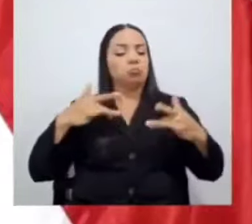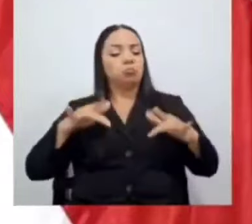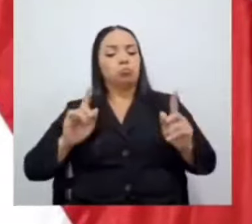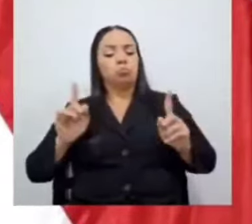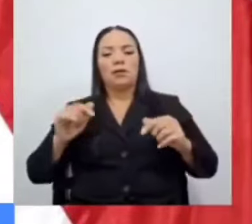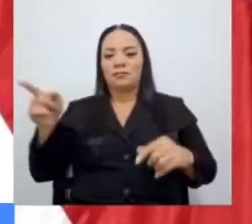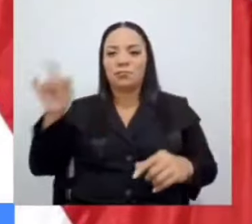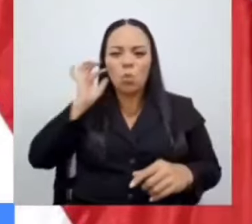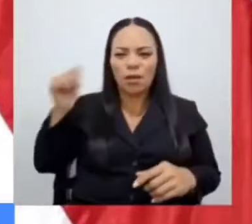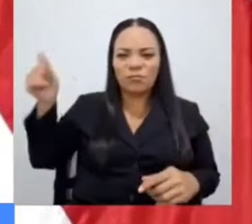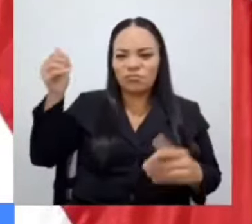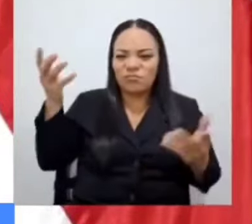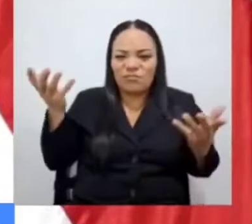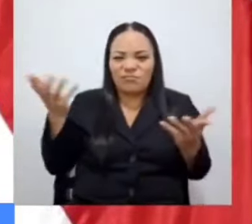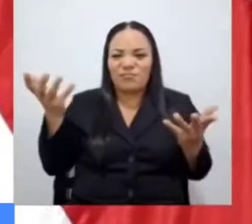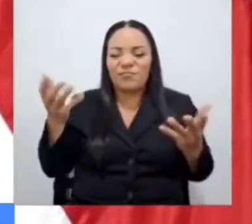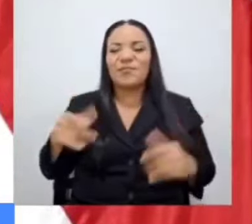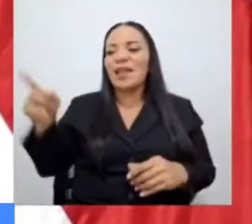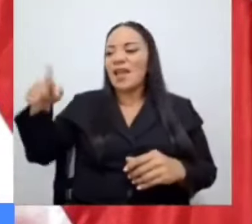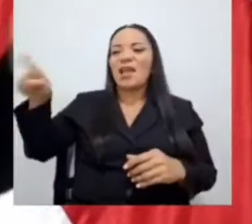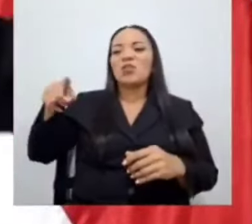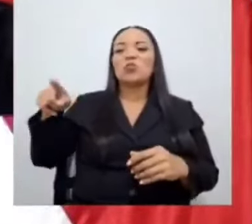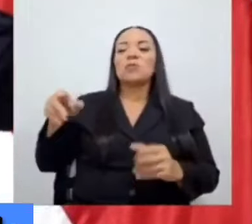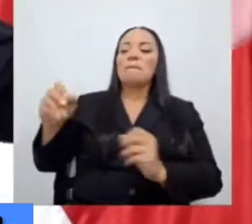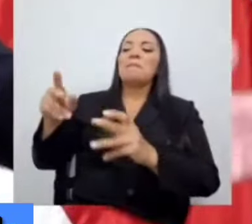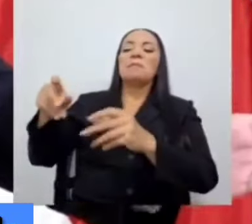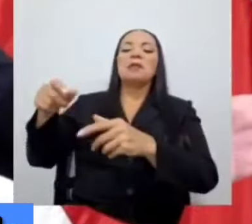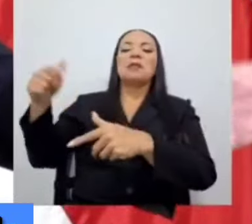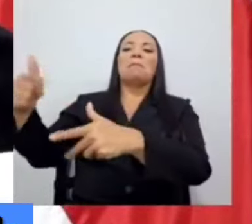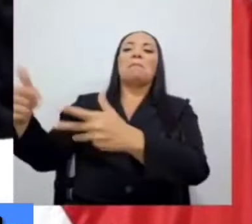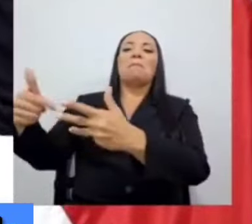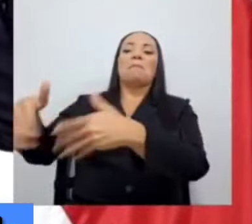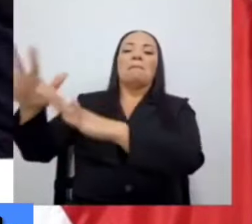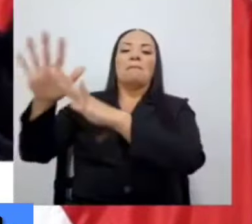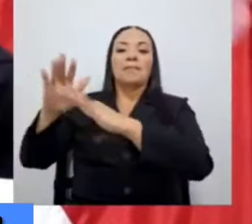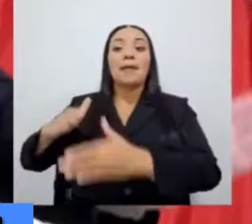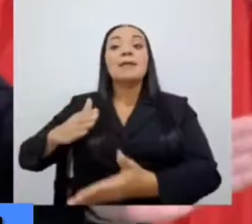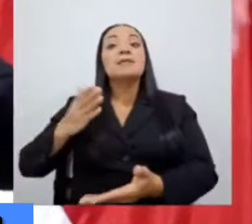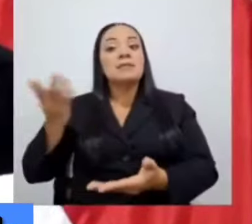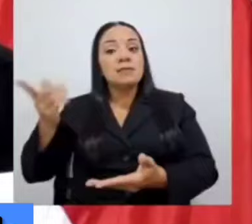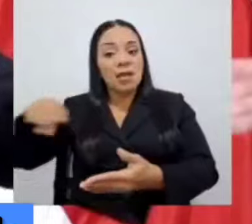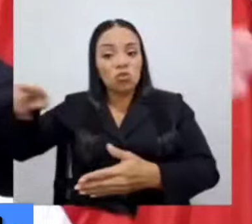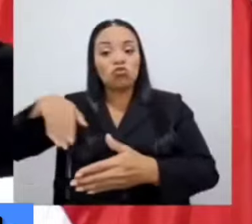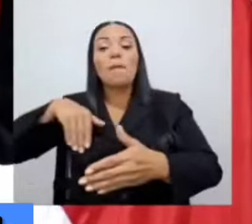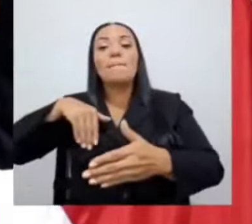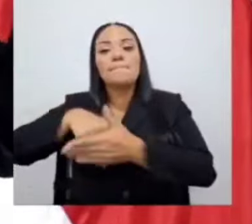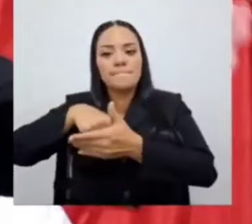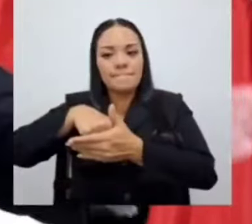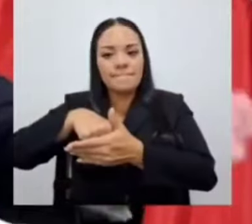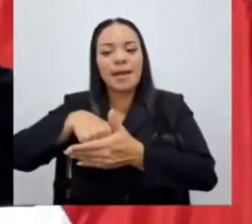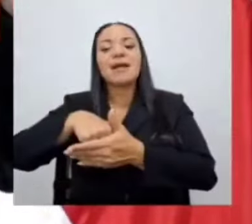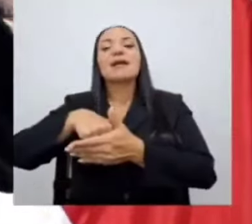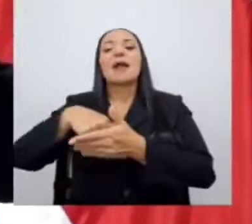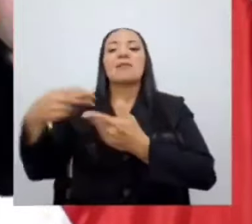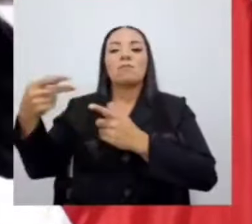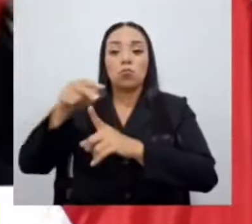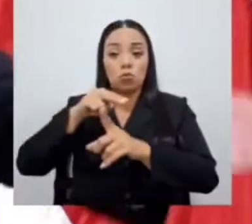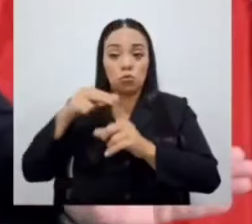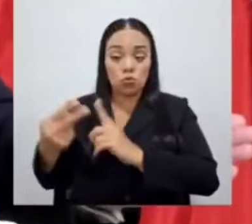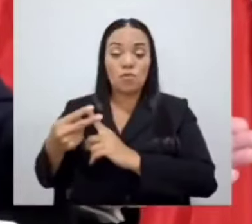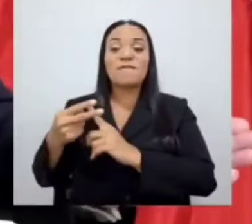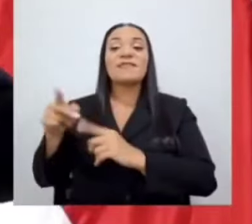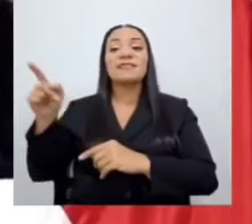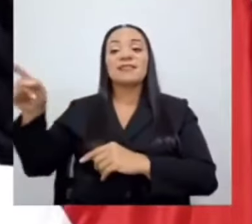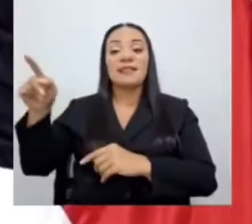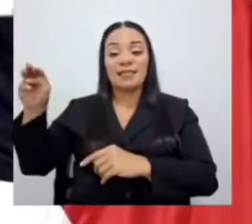etcétera. Dejar pasar lo que a ellos les conviene y parar lo que desde el punto de vista de los patrocinadores de Marta